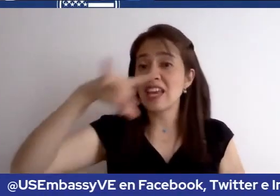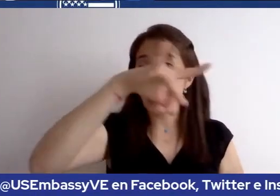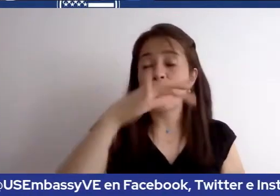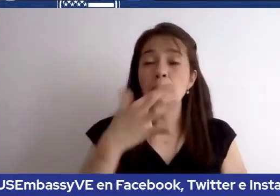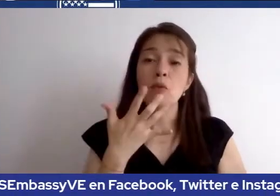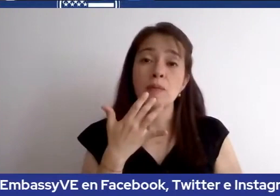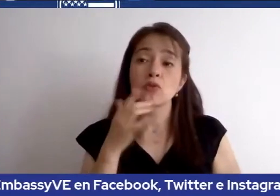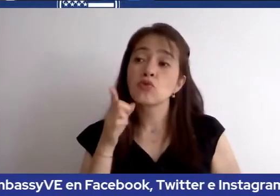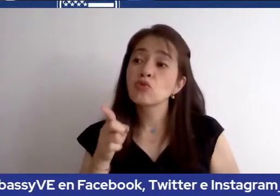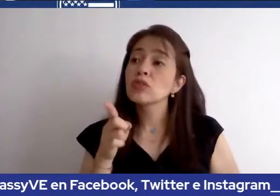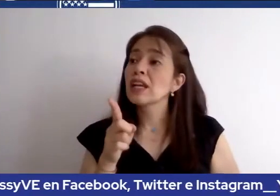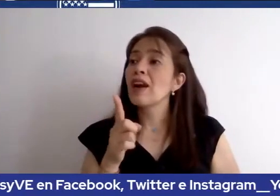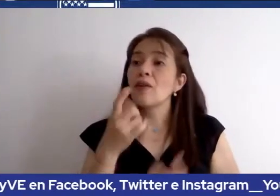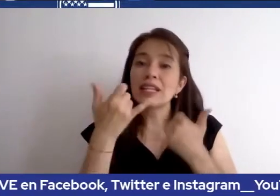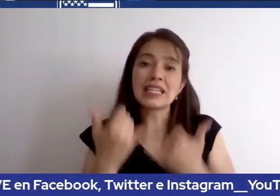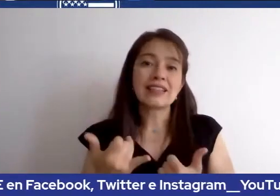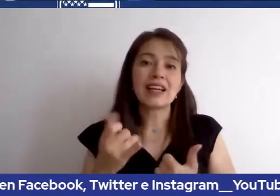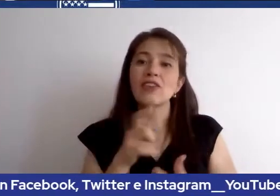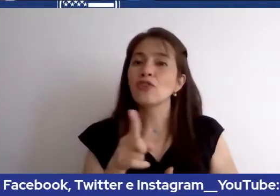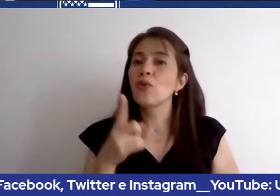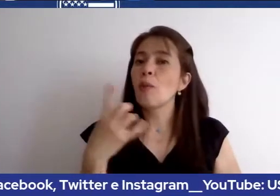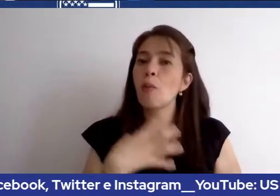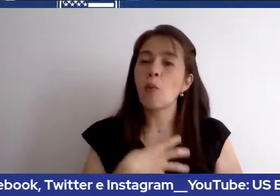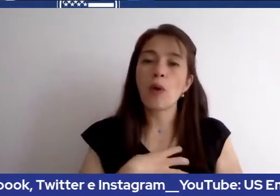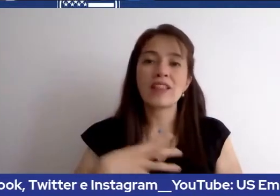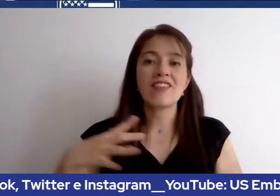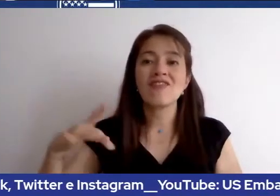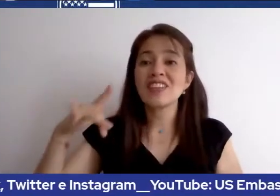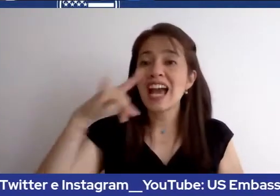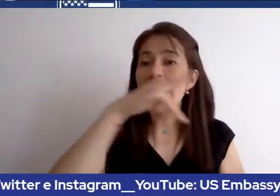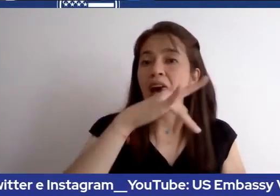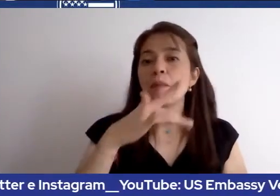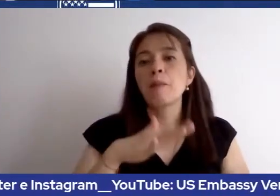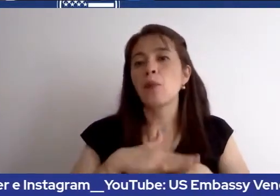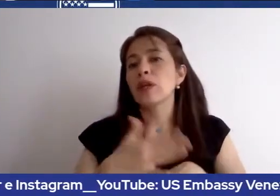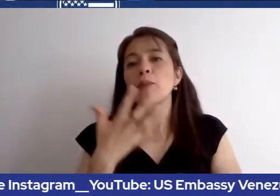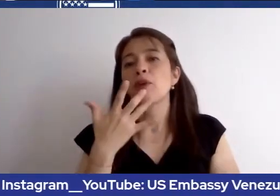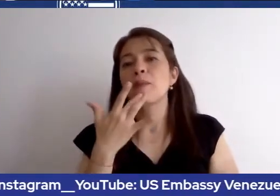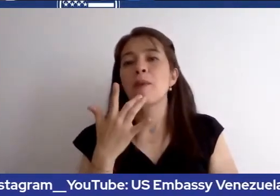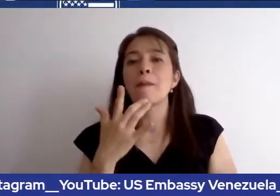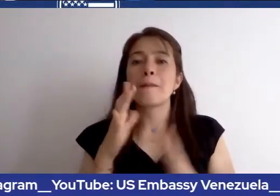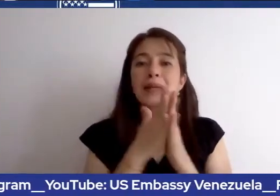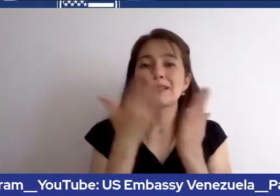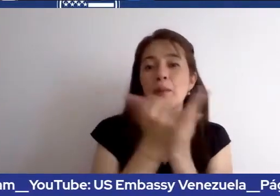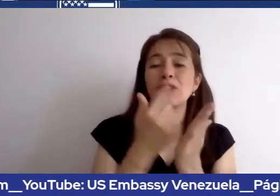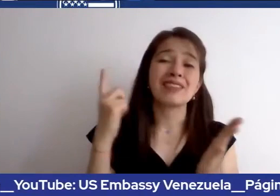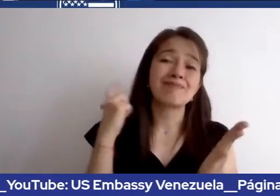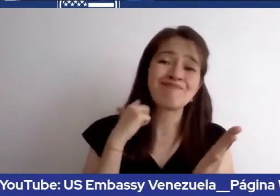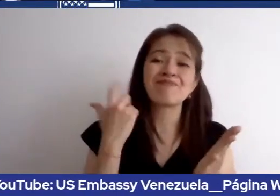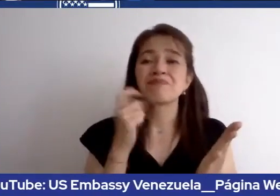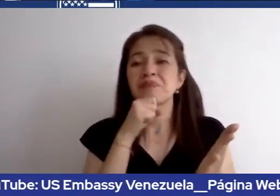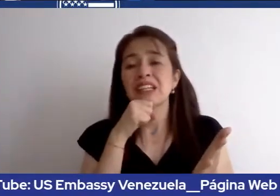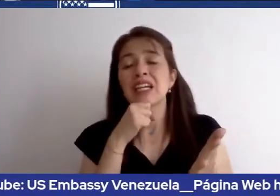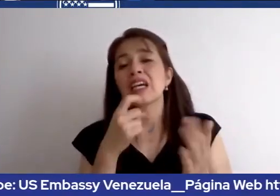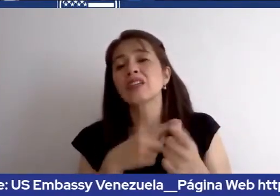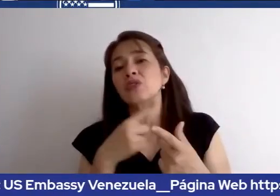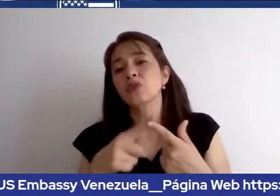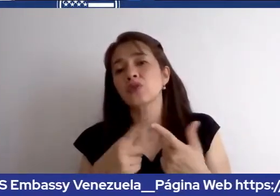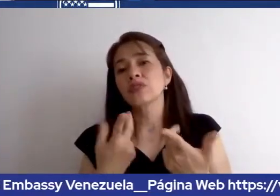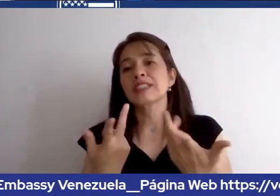pasaporte vigente de otro país y no tiene un pasaporte vigente de Estados Unidos, le recomendamos